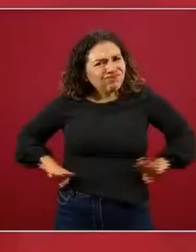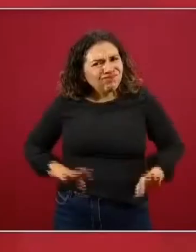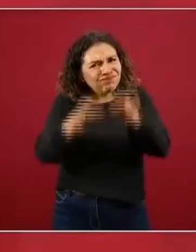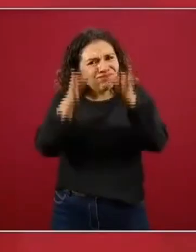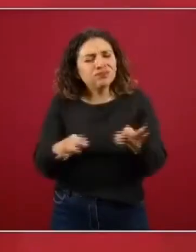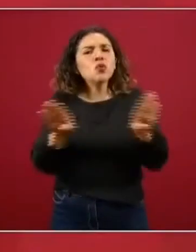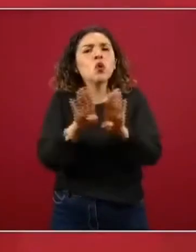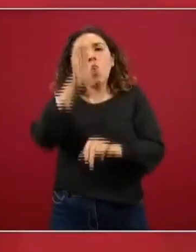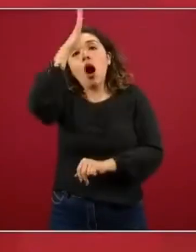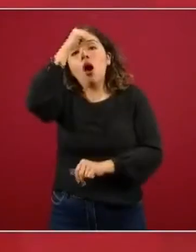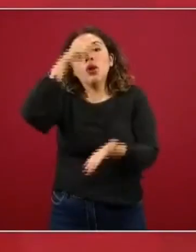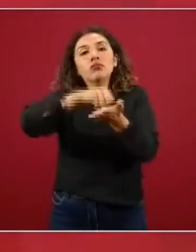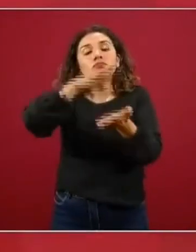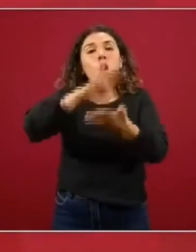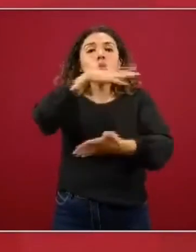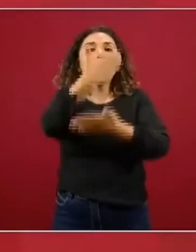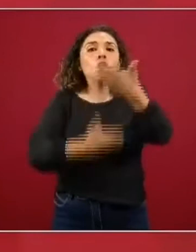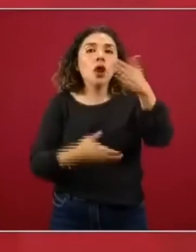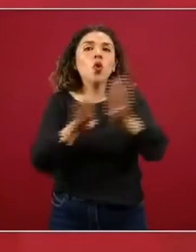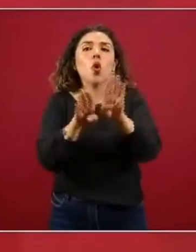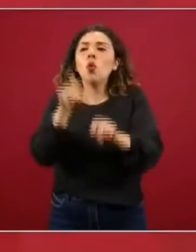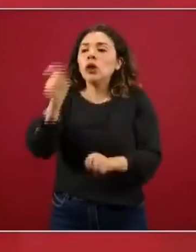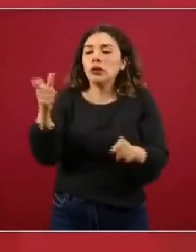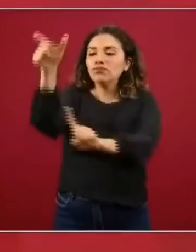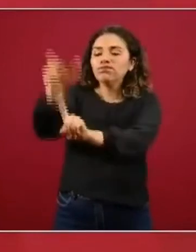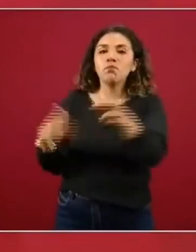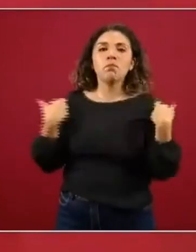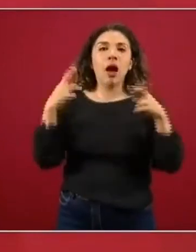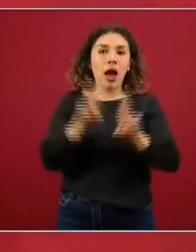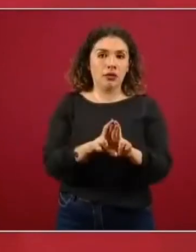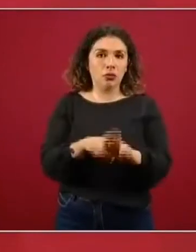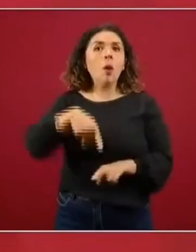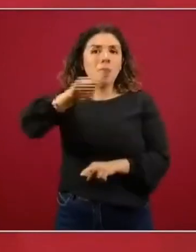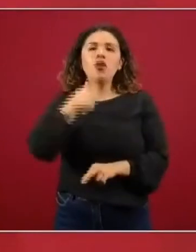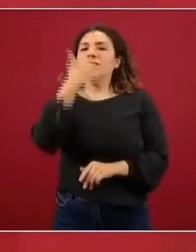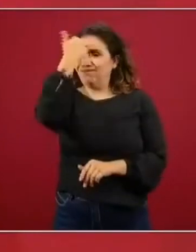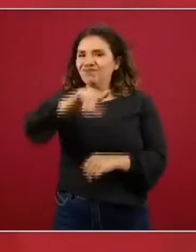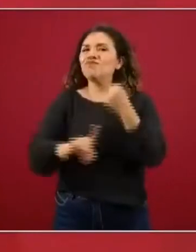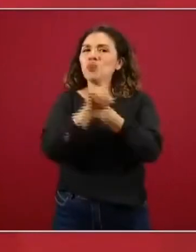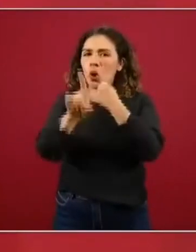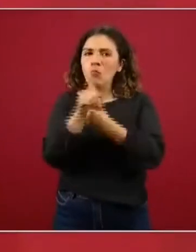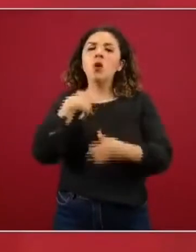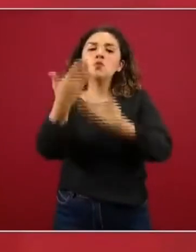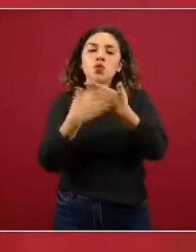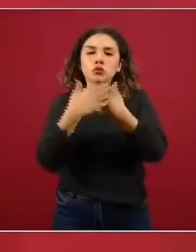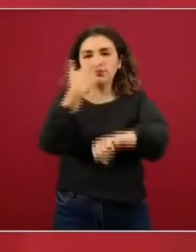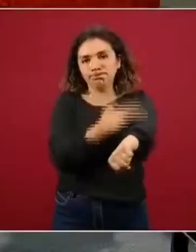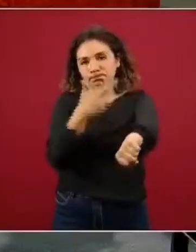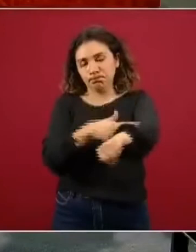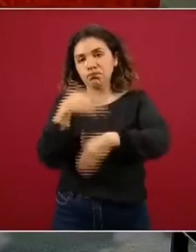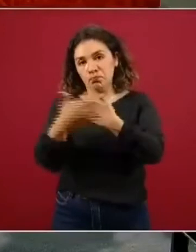los términos que establece un contrato como docente pero lo tenemos ubicado al problema y estamos en camino de solución